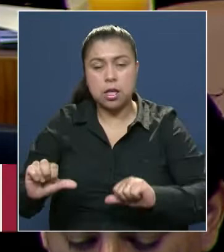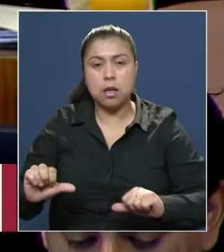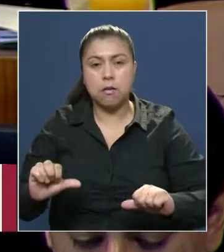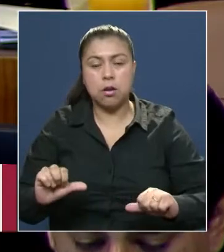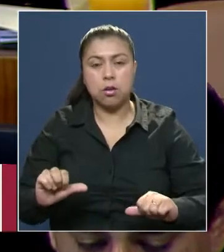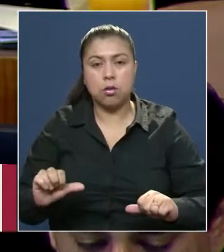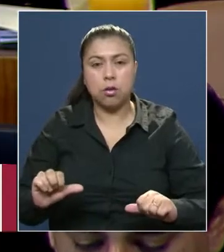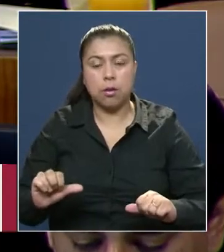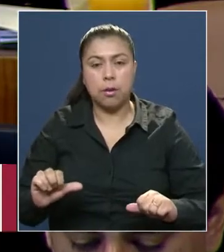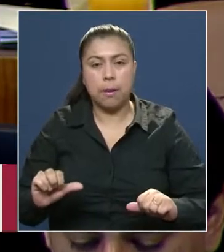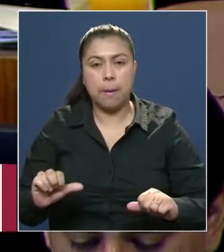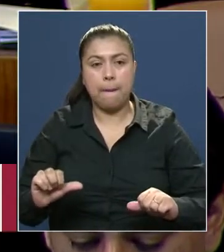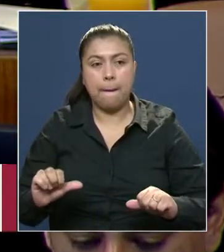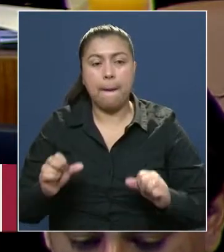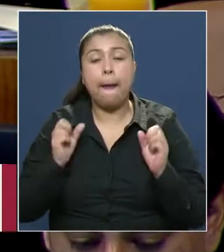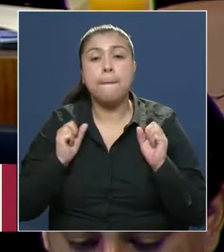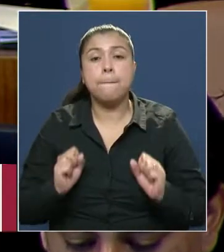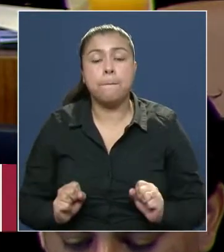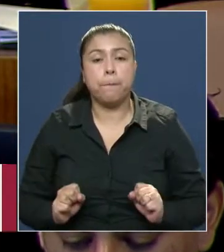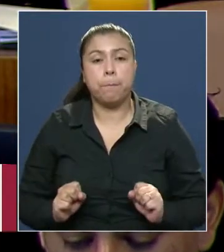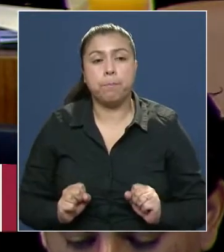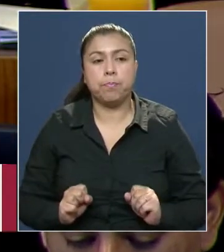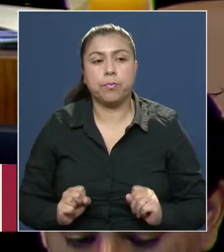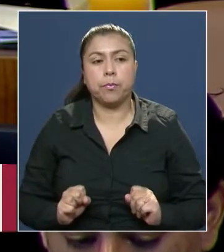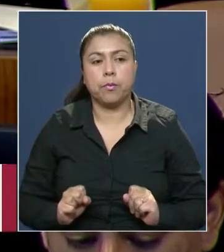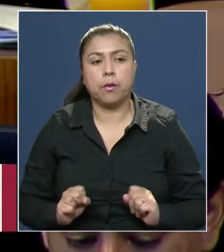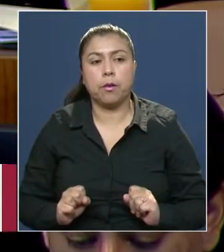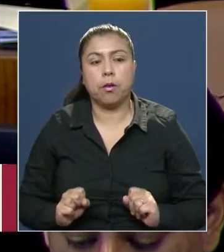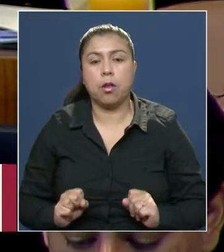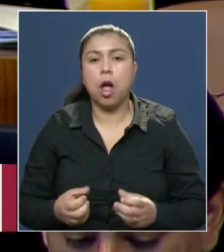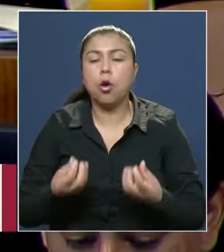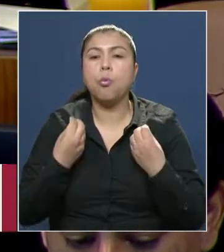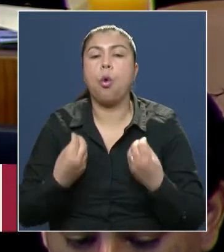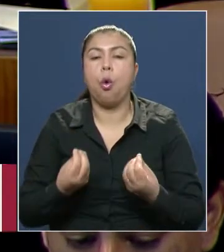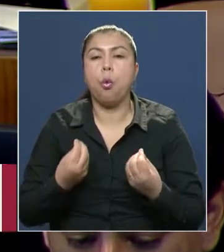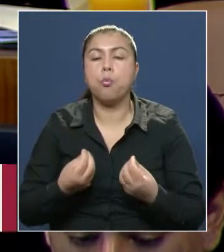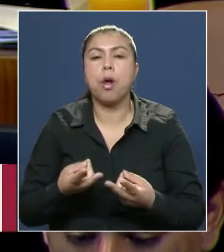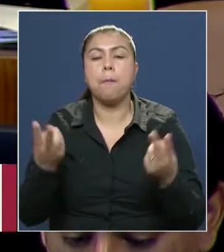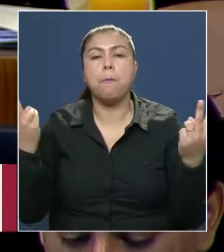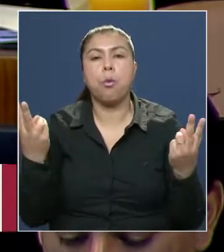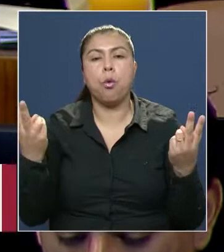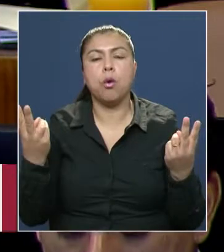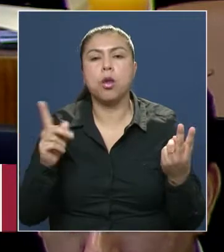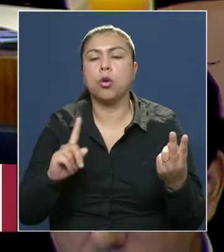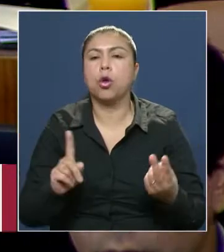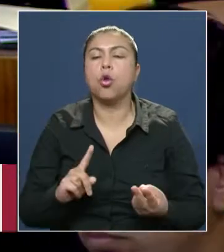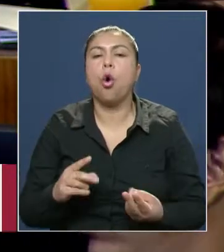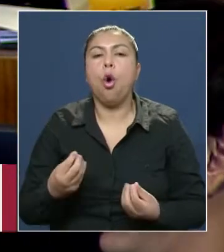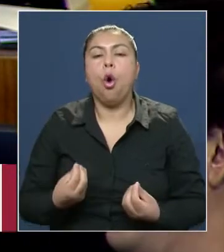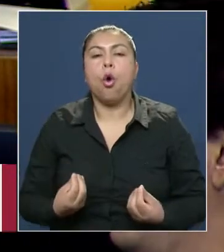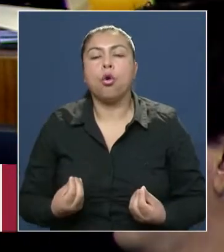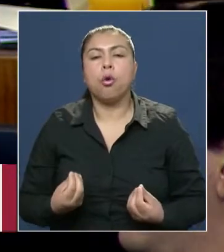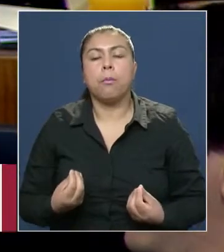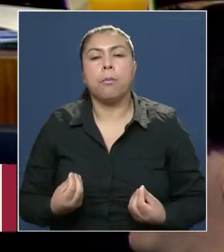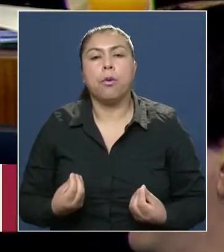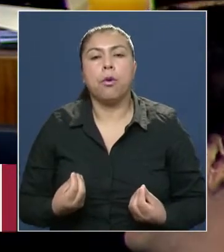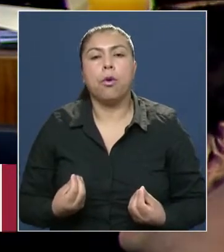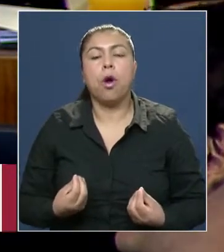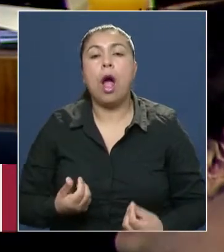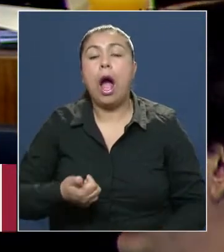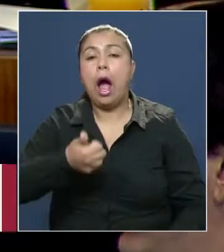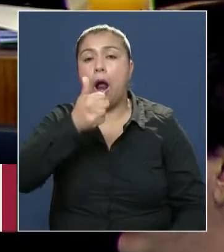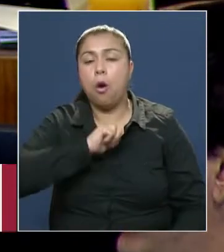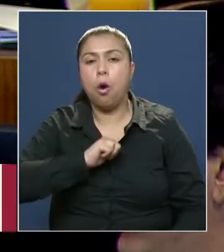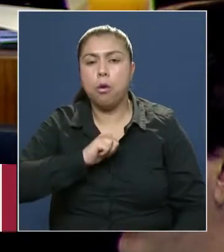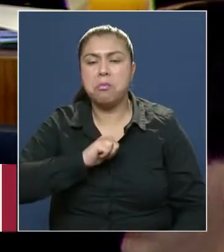considerado un bien público y no considerado tan solo algo que a los privados les